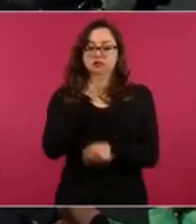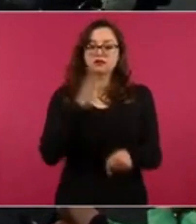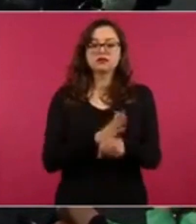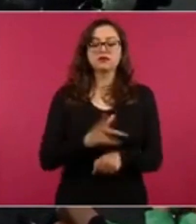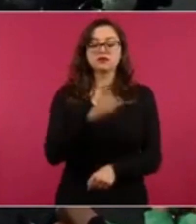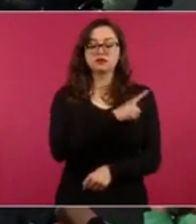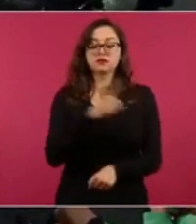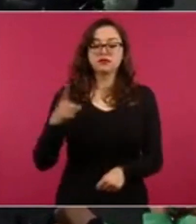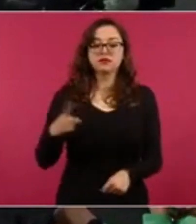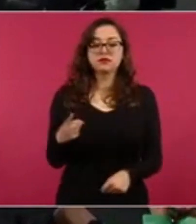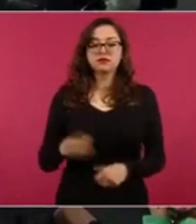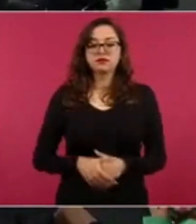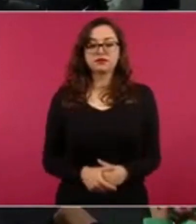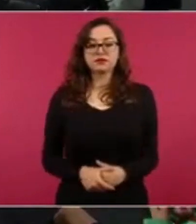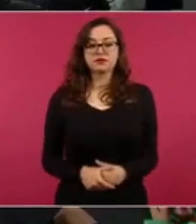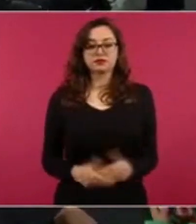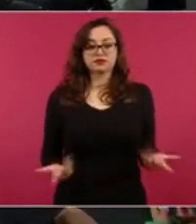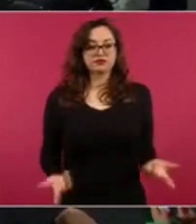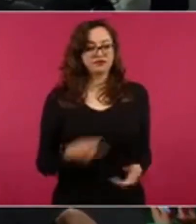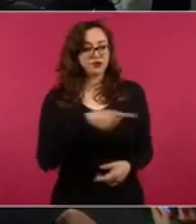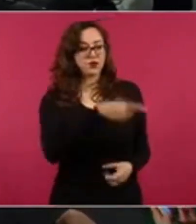sabe? Ah, ¿por el juez?